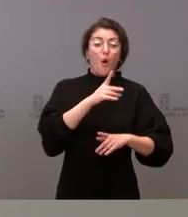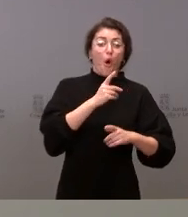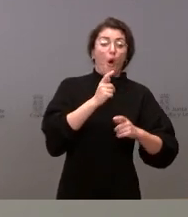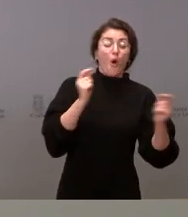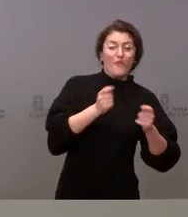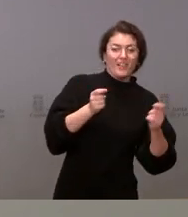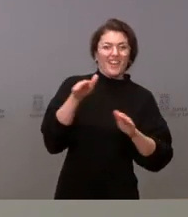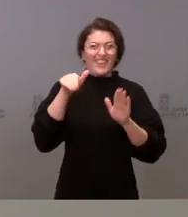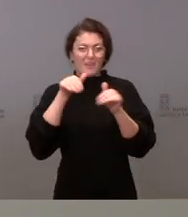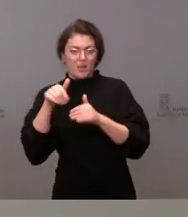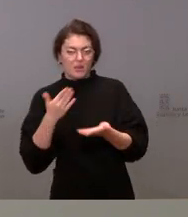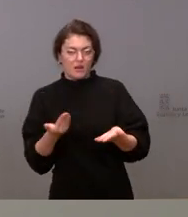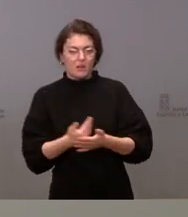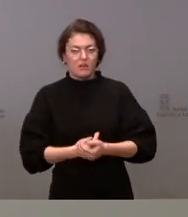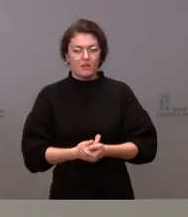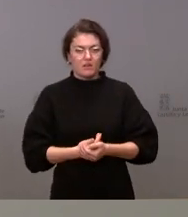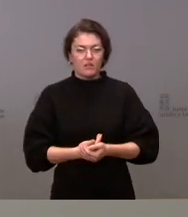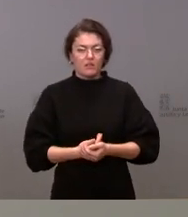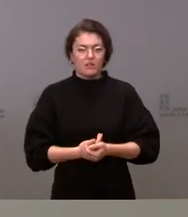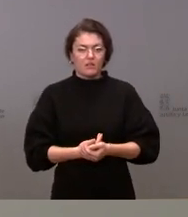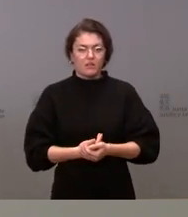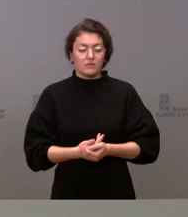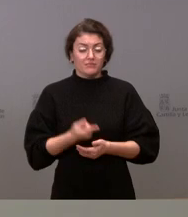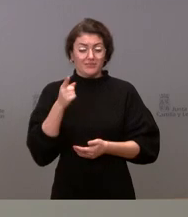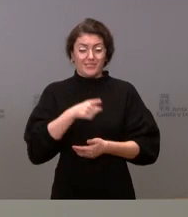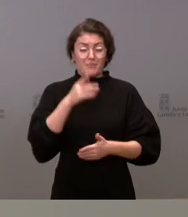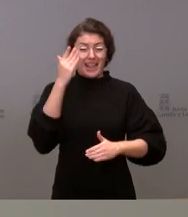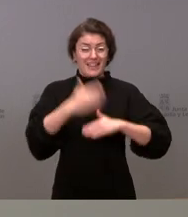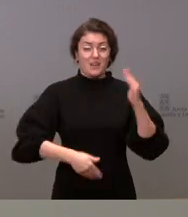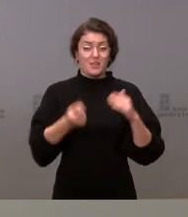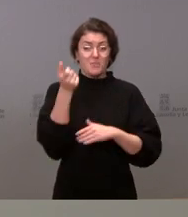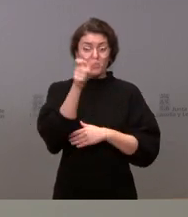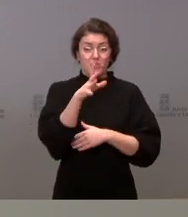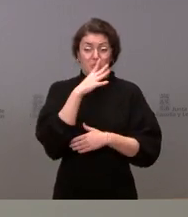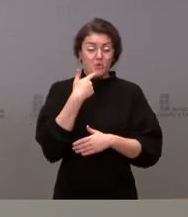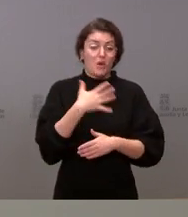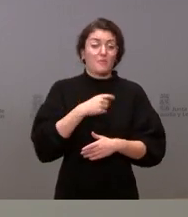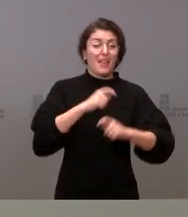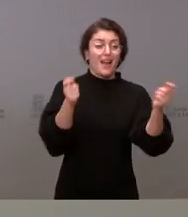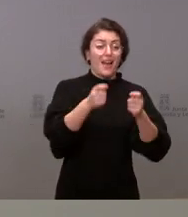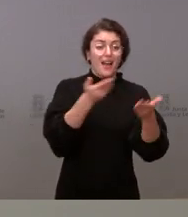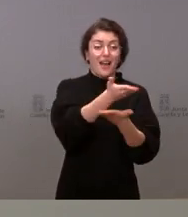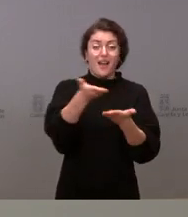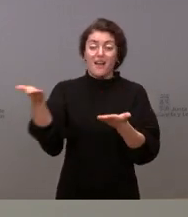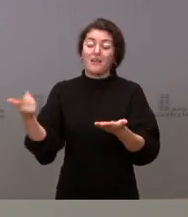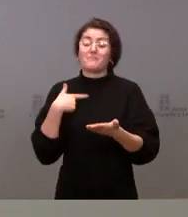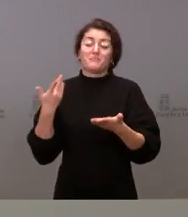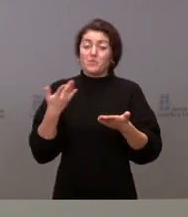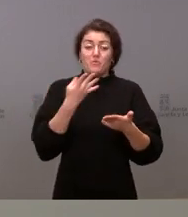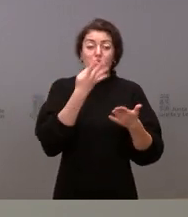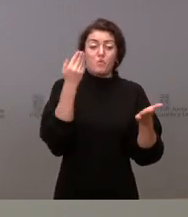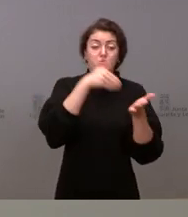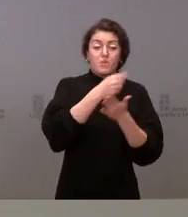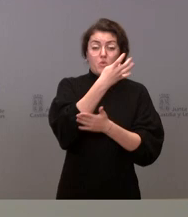también un límite presupuestario es decir yo puedo ofertar muchas cosas pero tengo 4.400 millones de euros que gestionar y